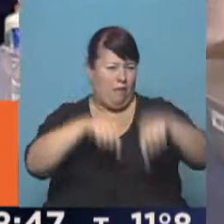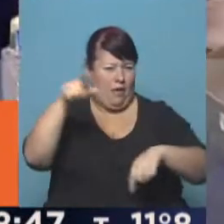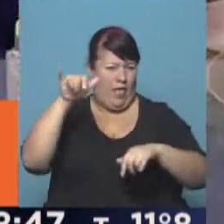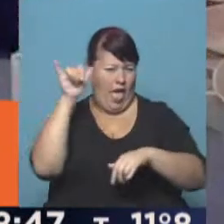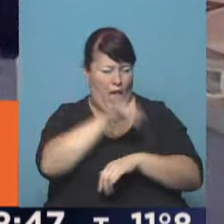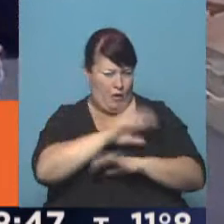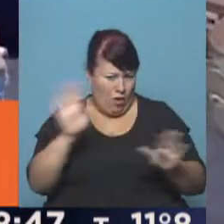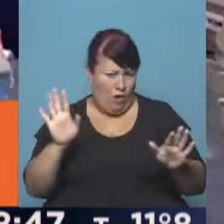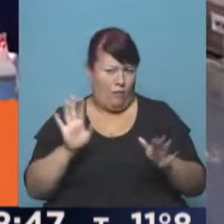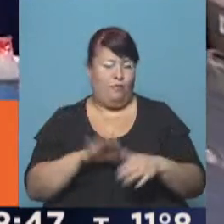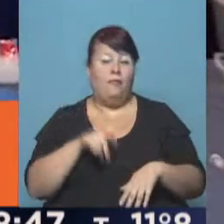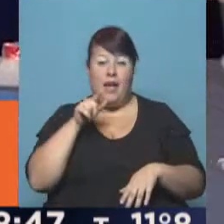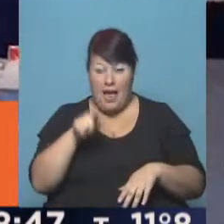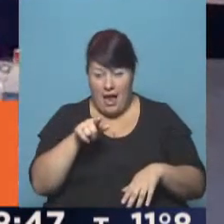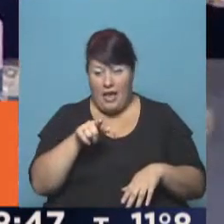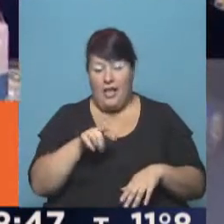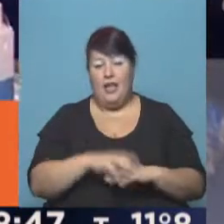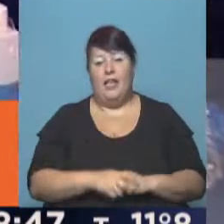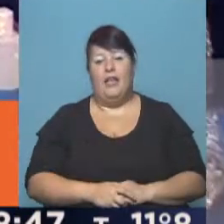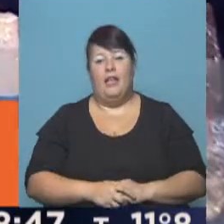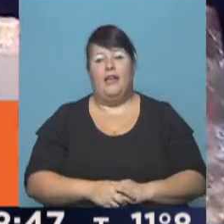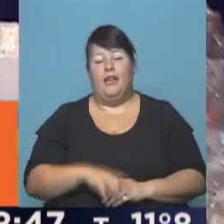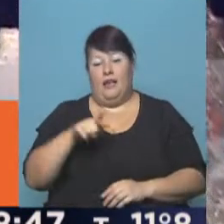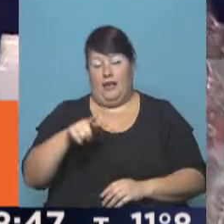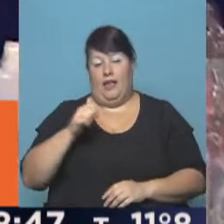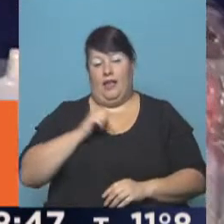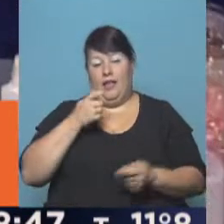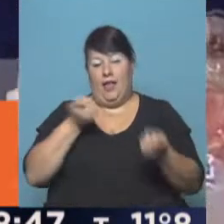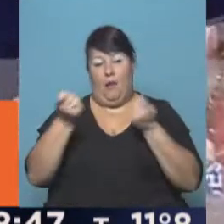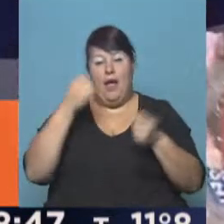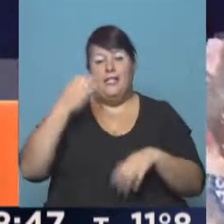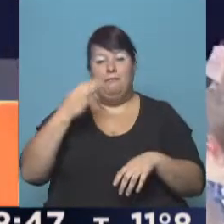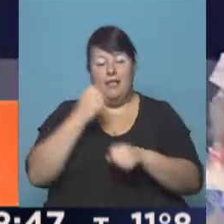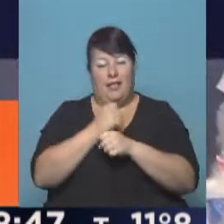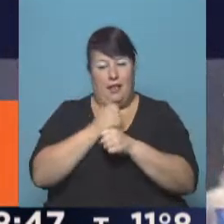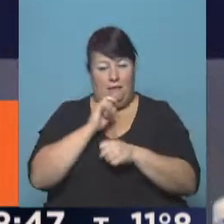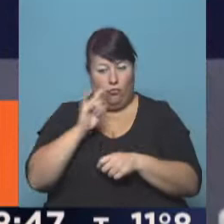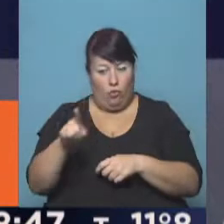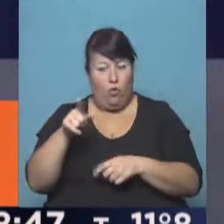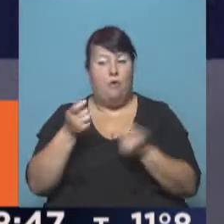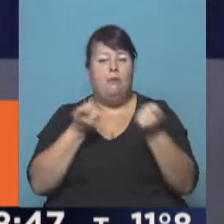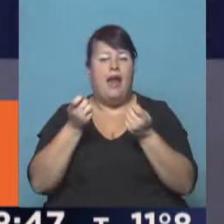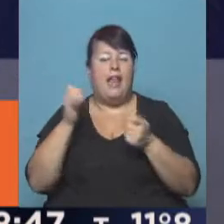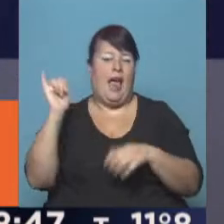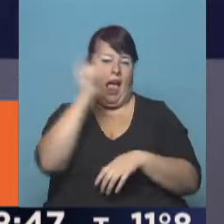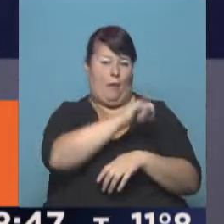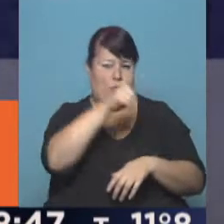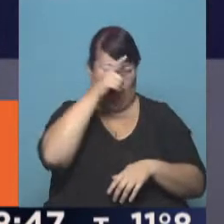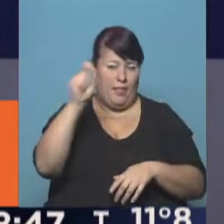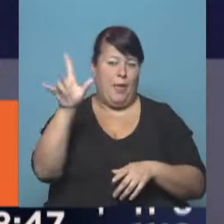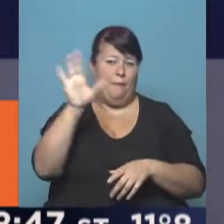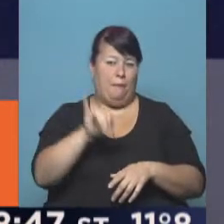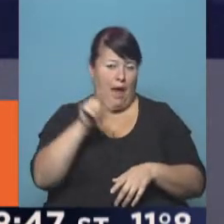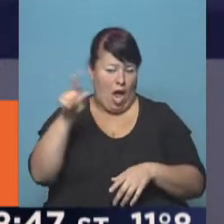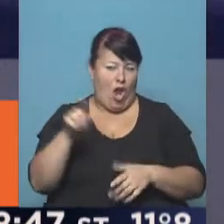Así que ahí está el comando de operaciones especiales que lo maneja la Fuerza Aérea, que está en Merlo,